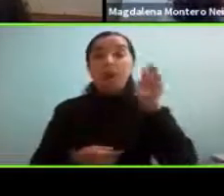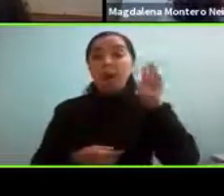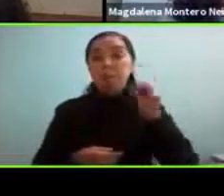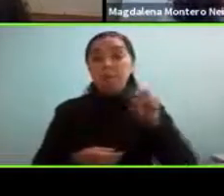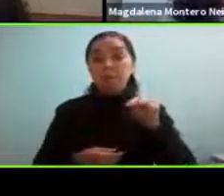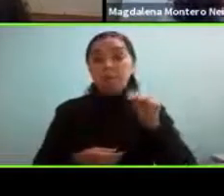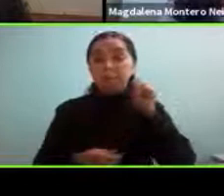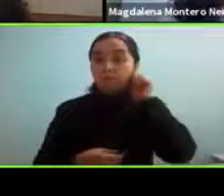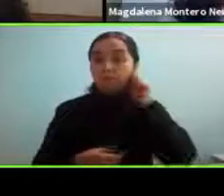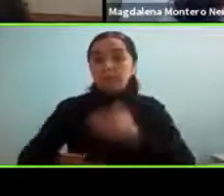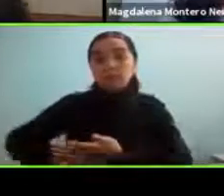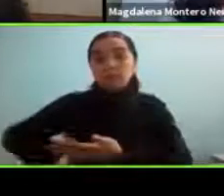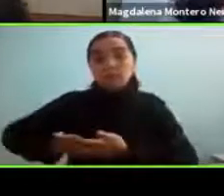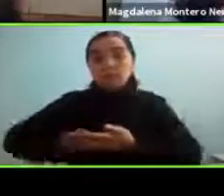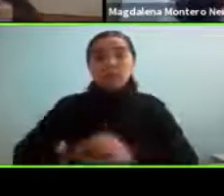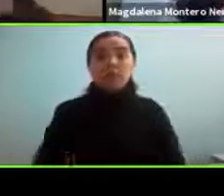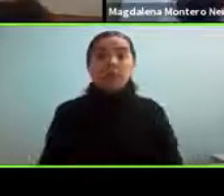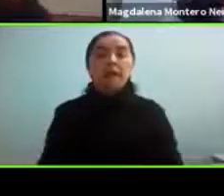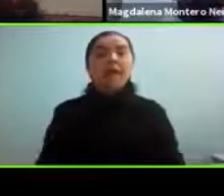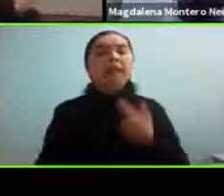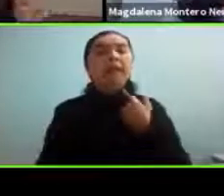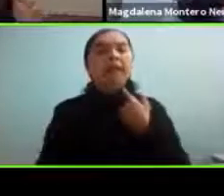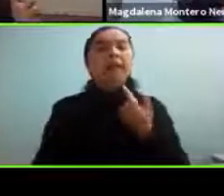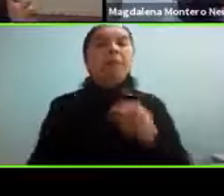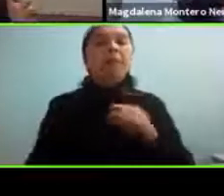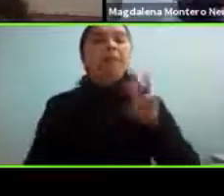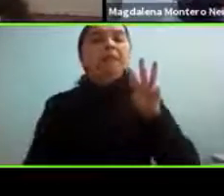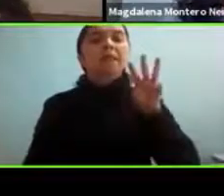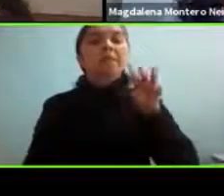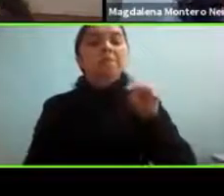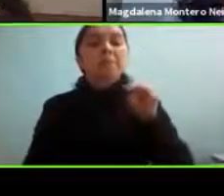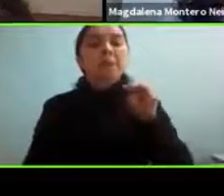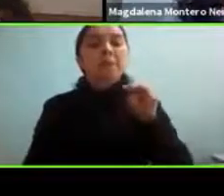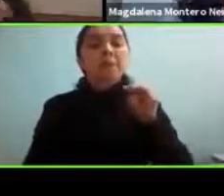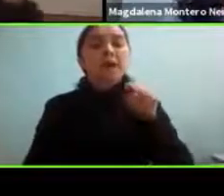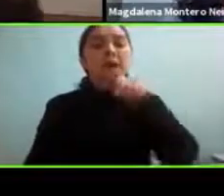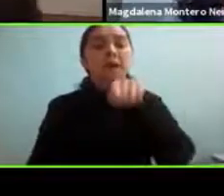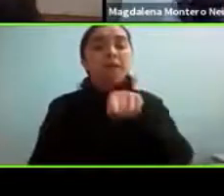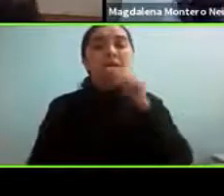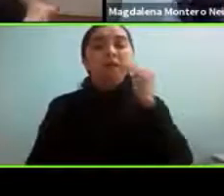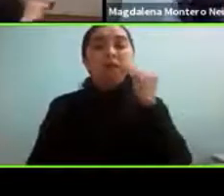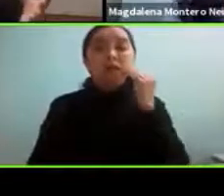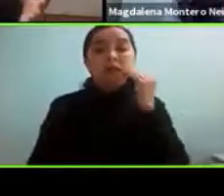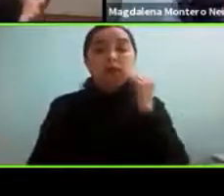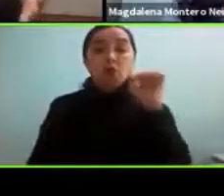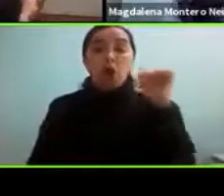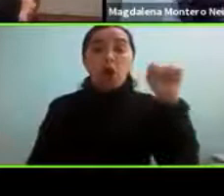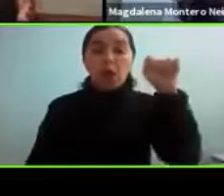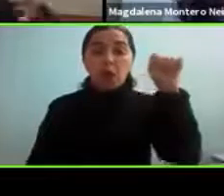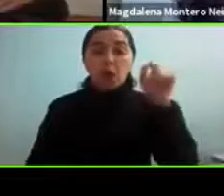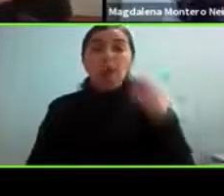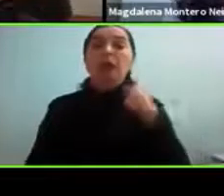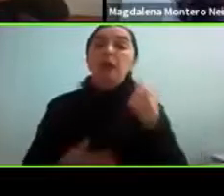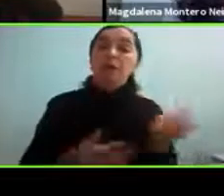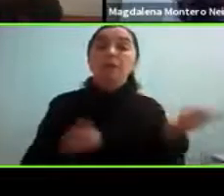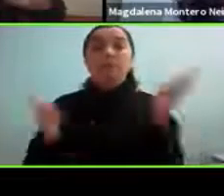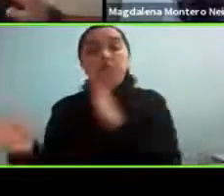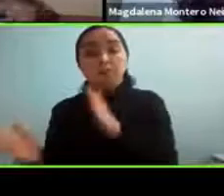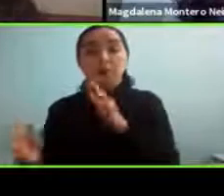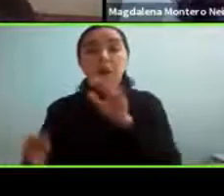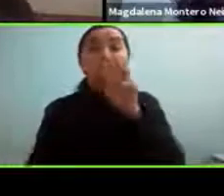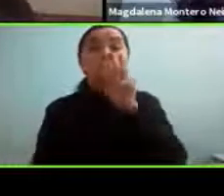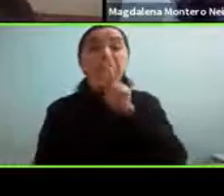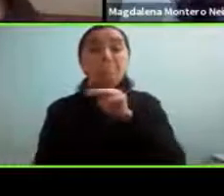y desde el punto de vista de qué pasa con las mamás de niños autistas y también qué pasa con las mamás autistas y eso nos